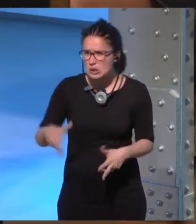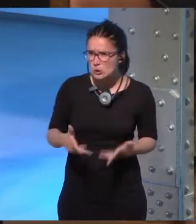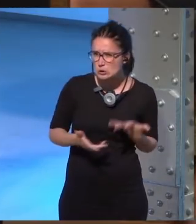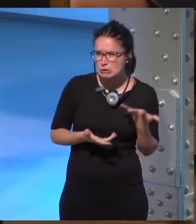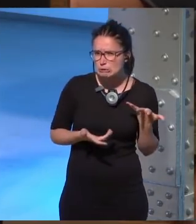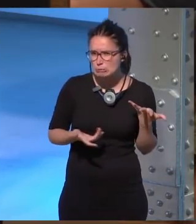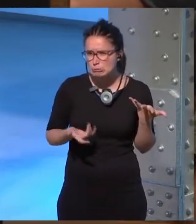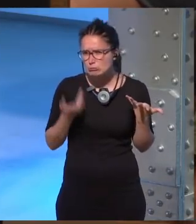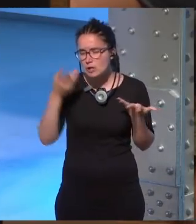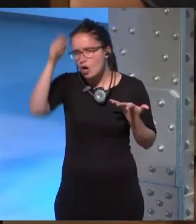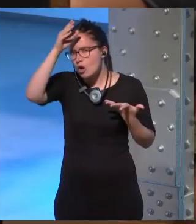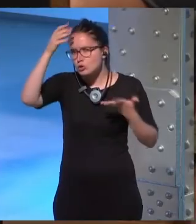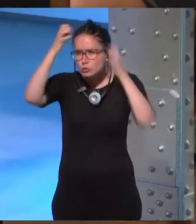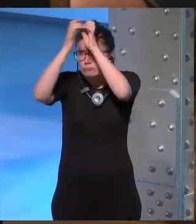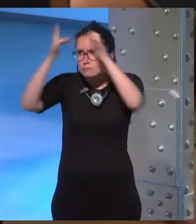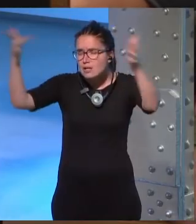que eran en tu cabeza